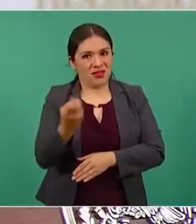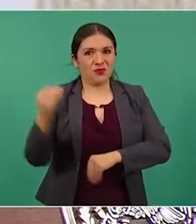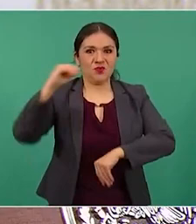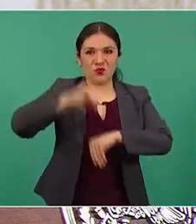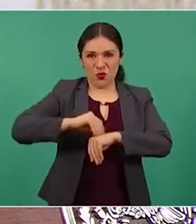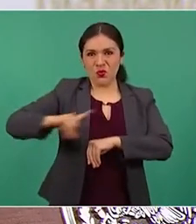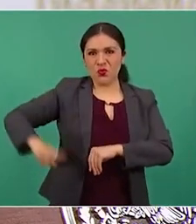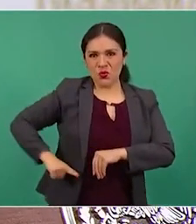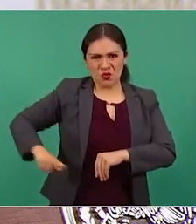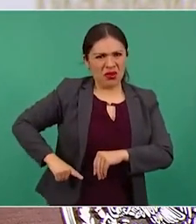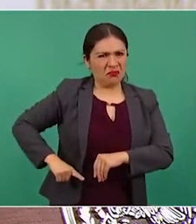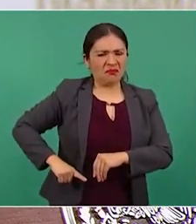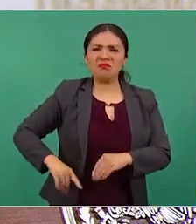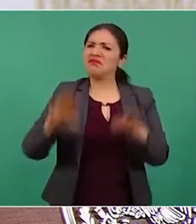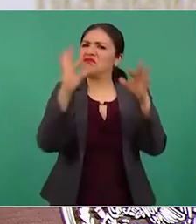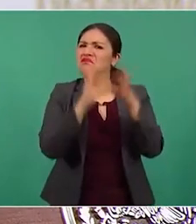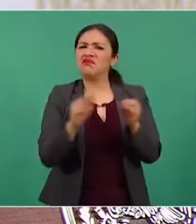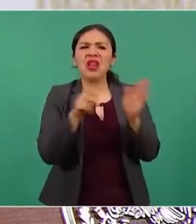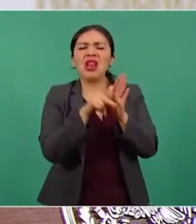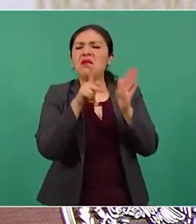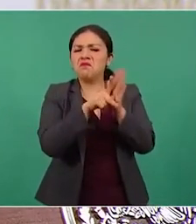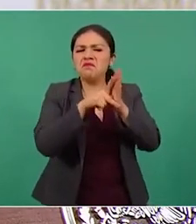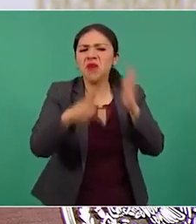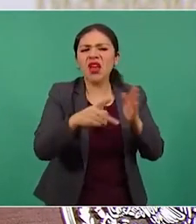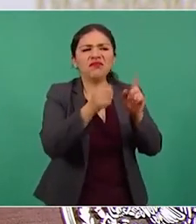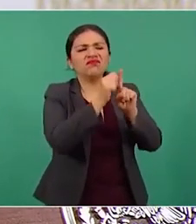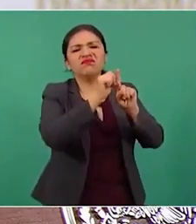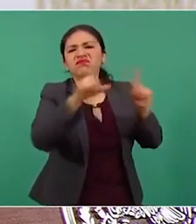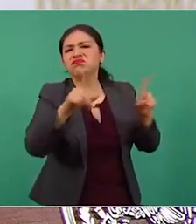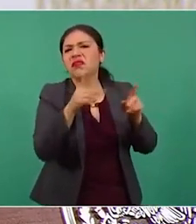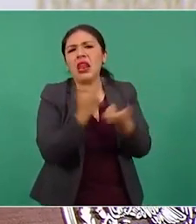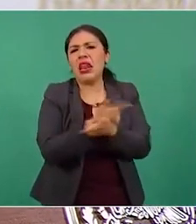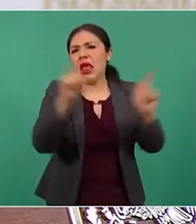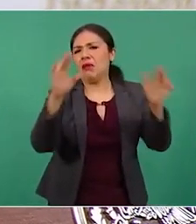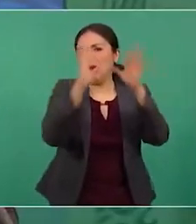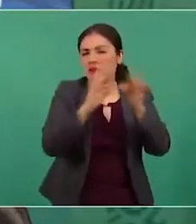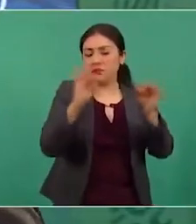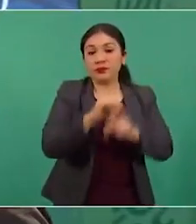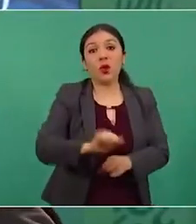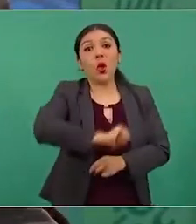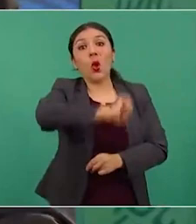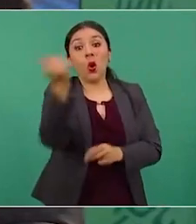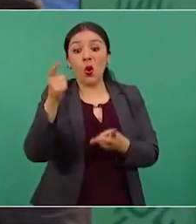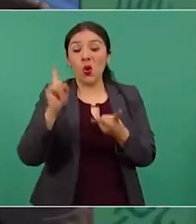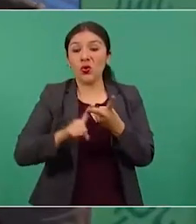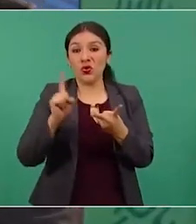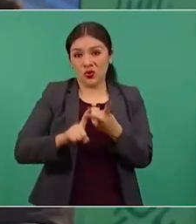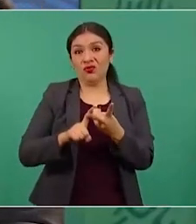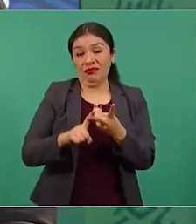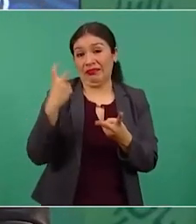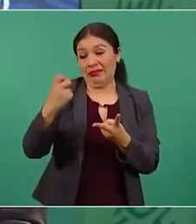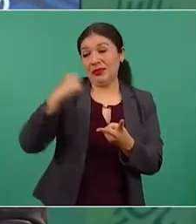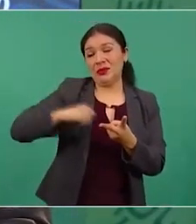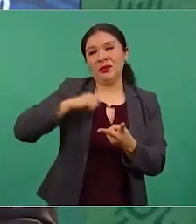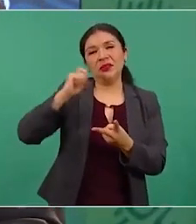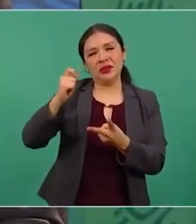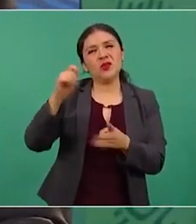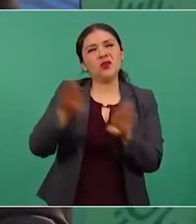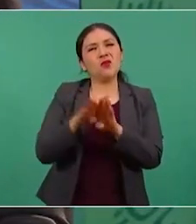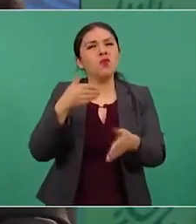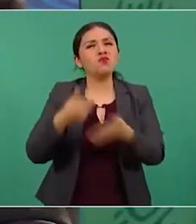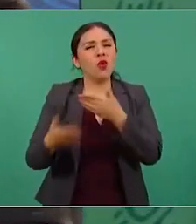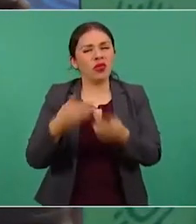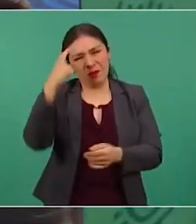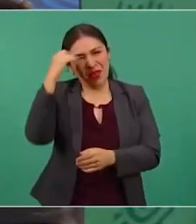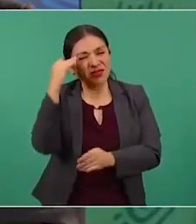abiertamente, y otro, porque eso se puso de moda en el